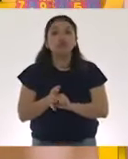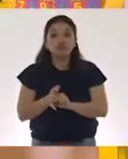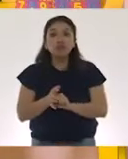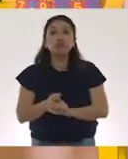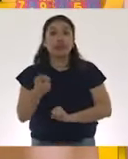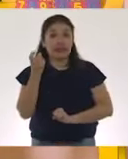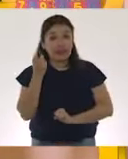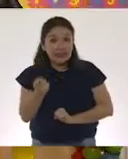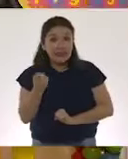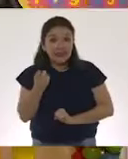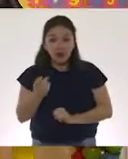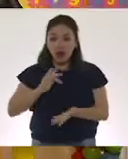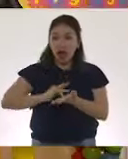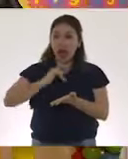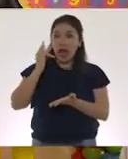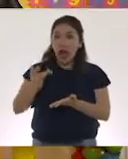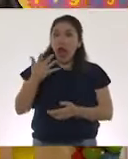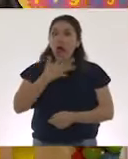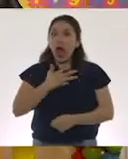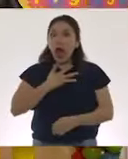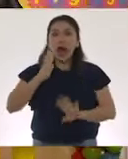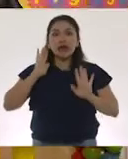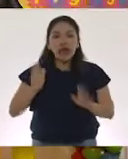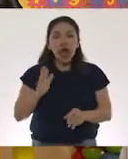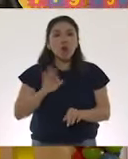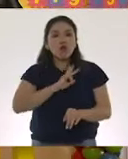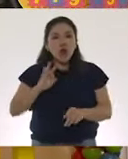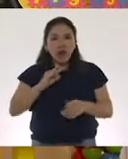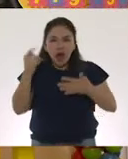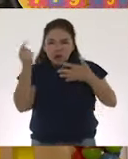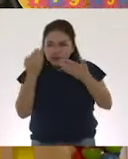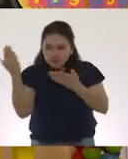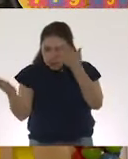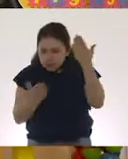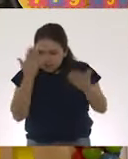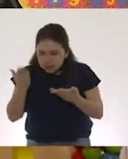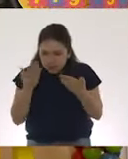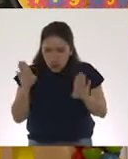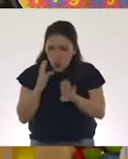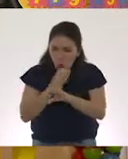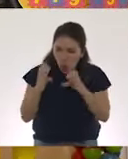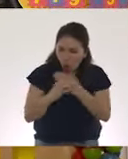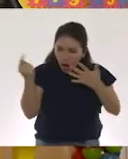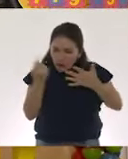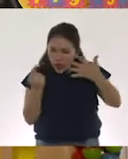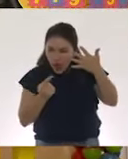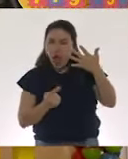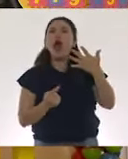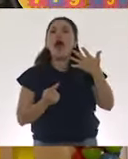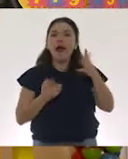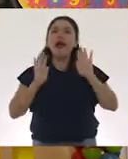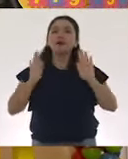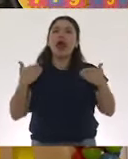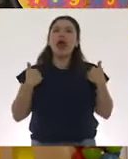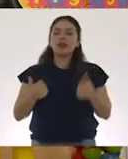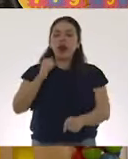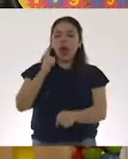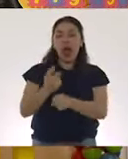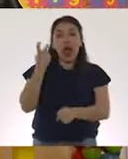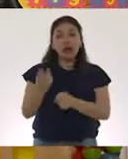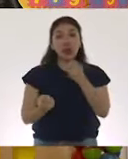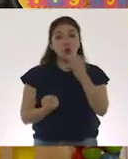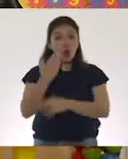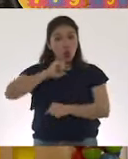precisamente gracias a que lo han podido descodificar, es que nos hemos dado cuenta que este nuevo